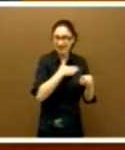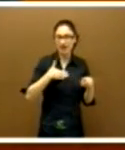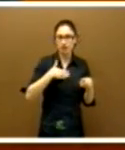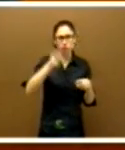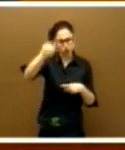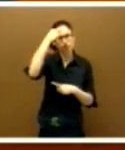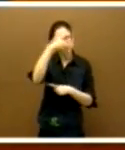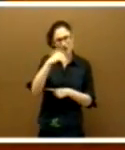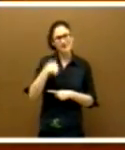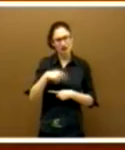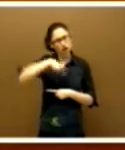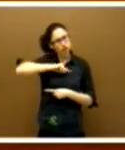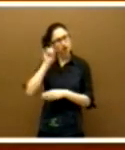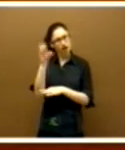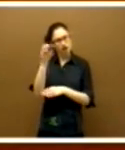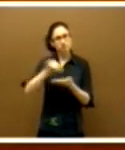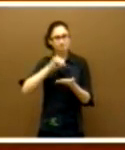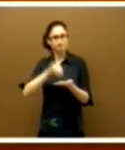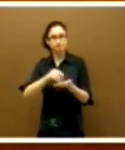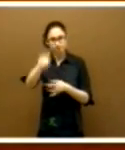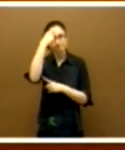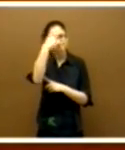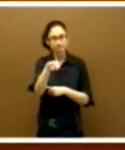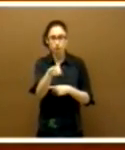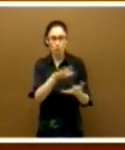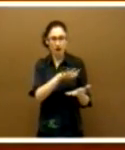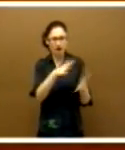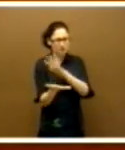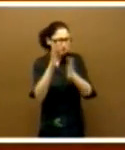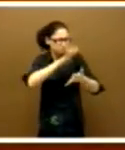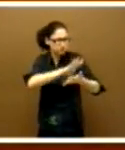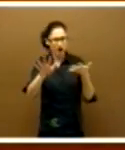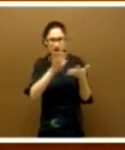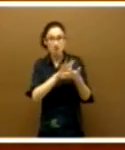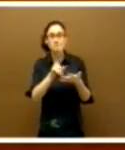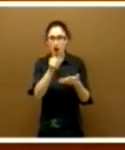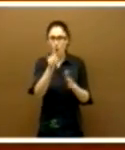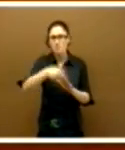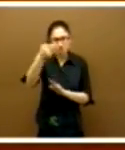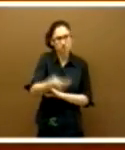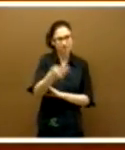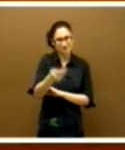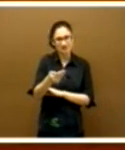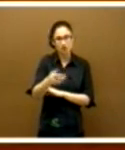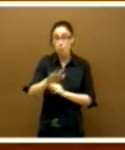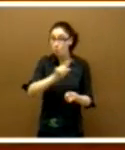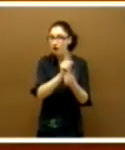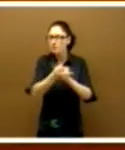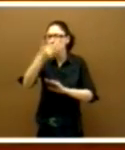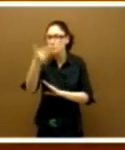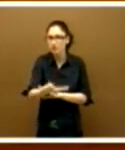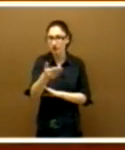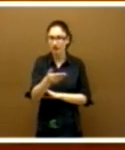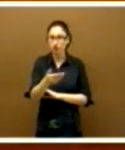se lo hemos contado muchas veces. Saben que ha sido un cambio rápido, pero que es un cambio de largo alcance y que es un cambio, aunque algunos